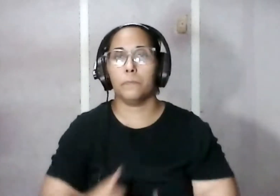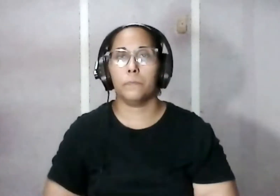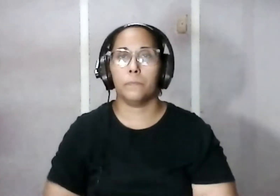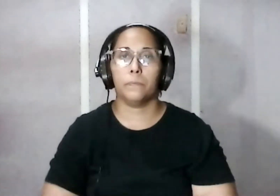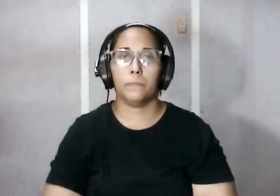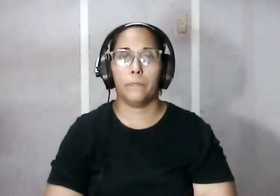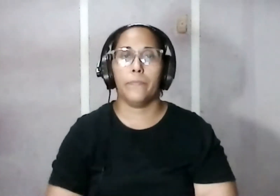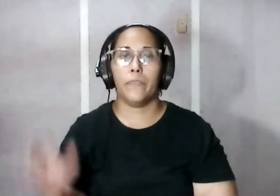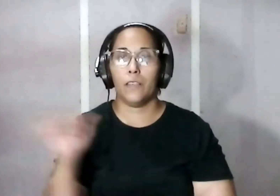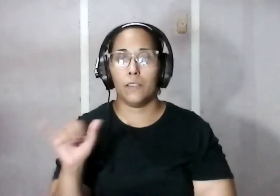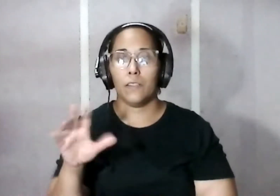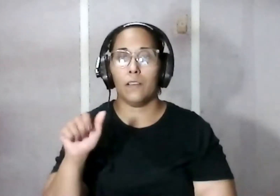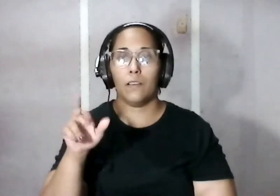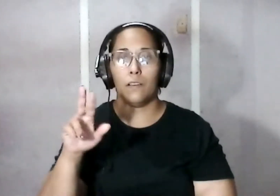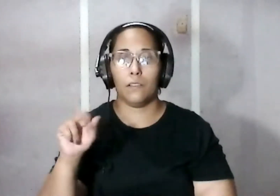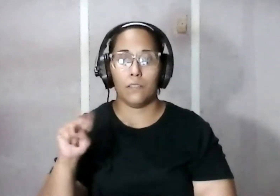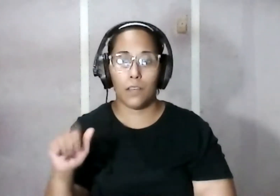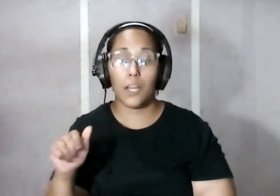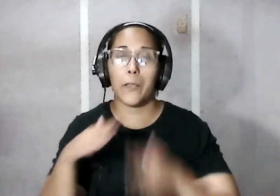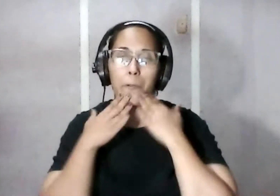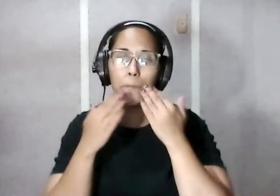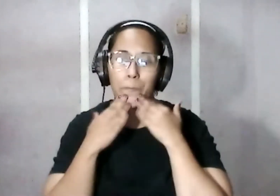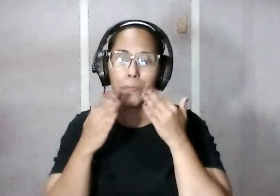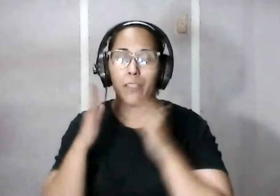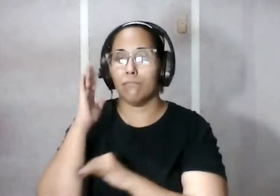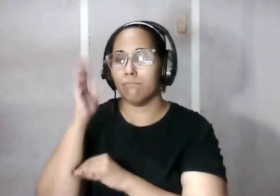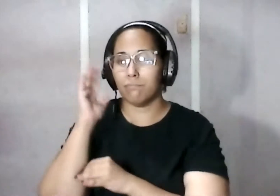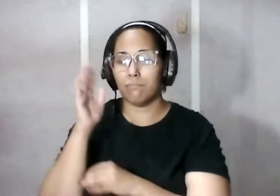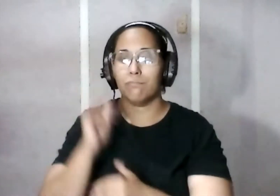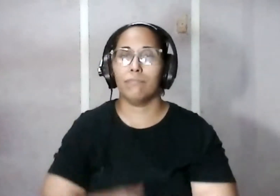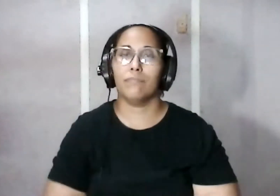también a Diana Ortiz le das gracias por tu presentación